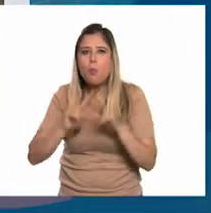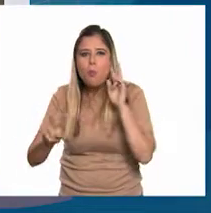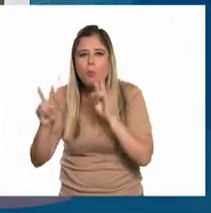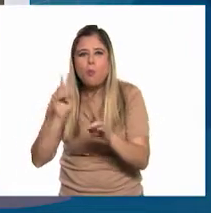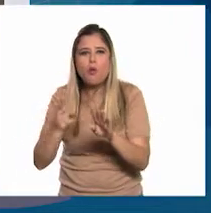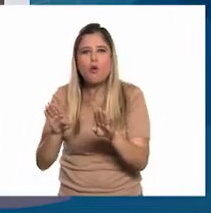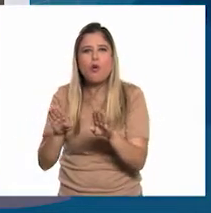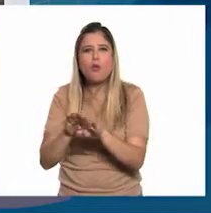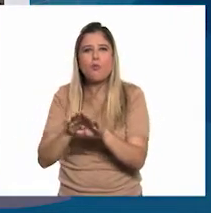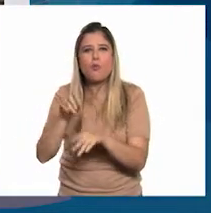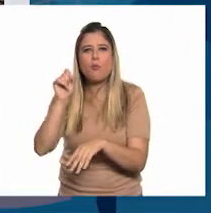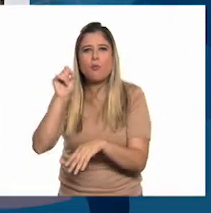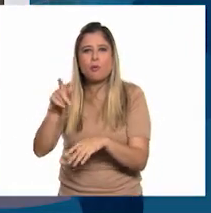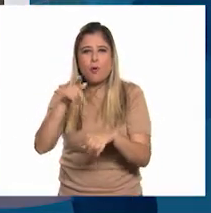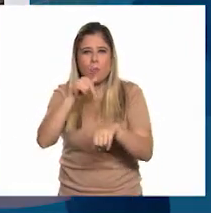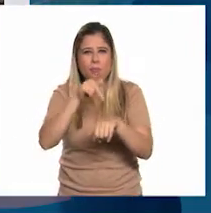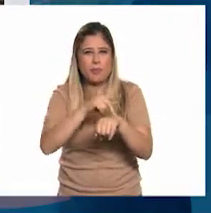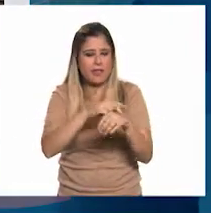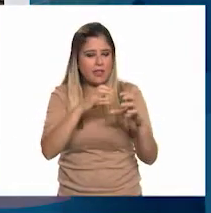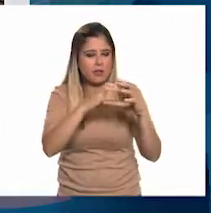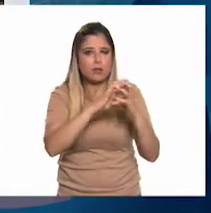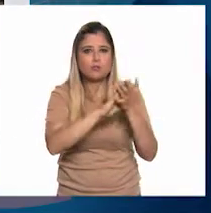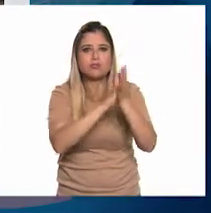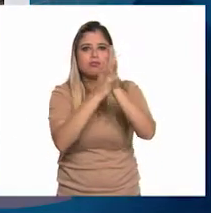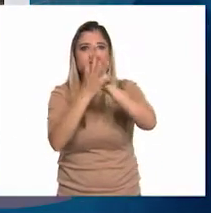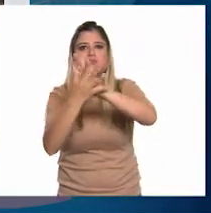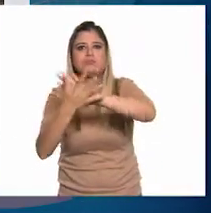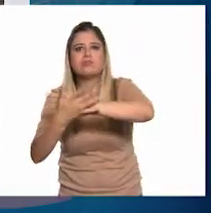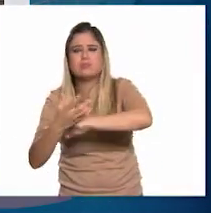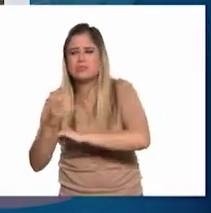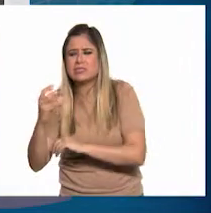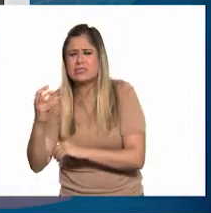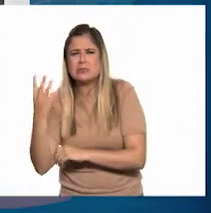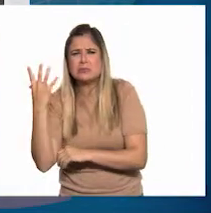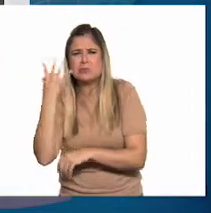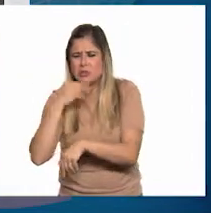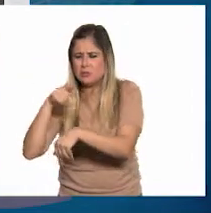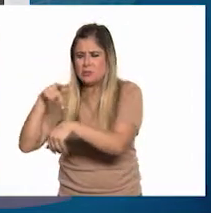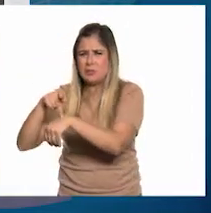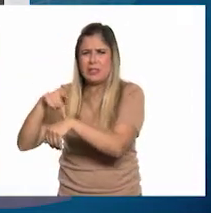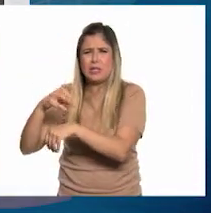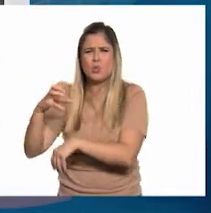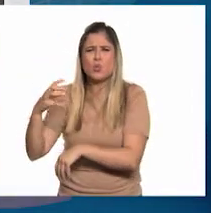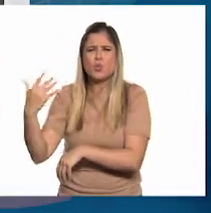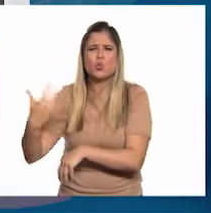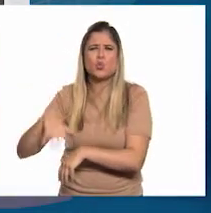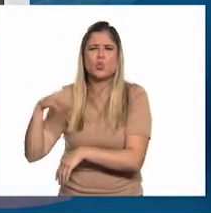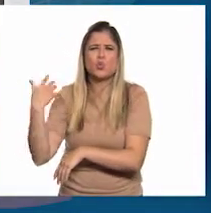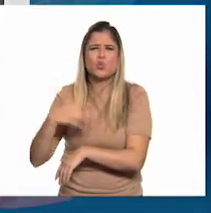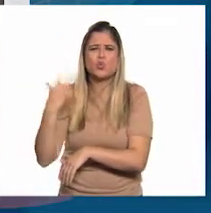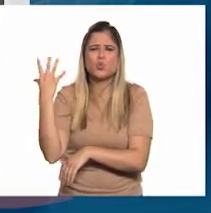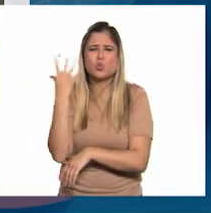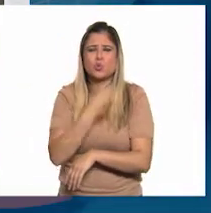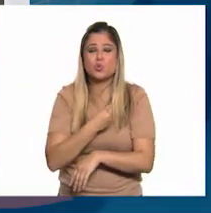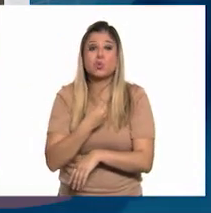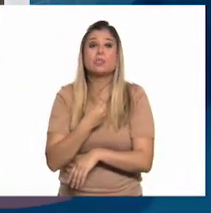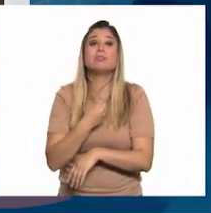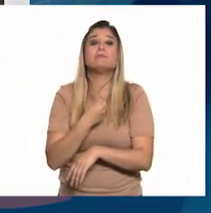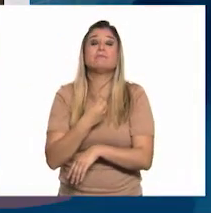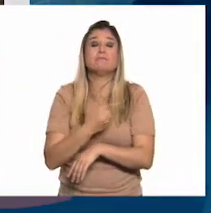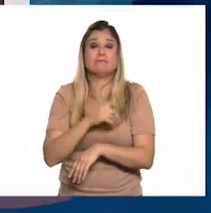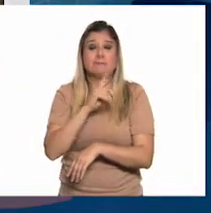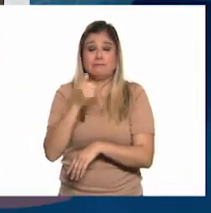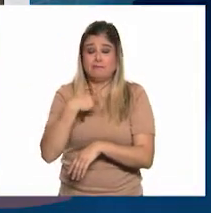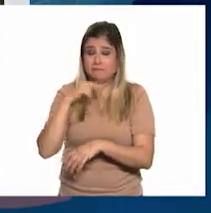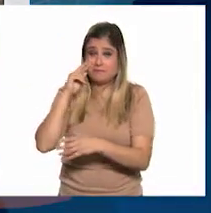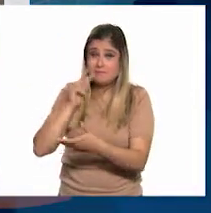cómo la piedra la convertían en una gema tan preciosa que ya la